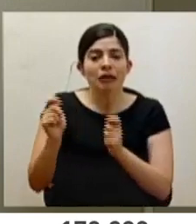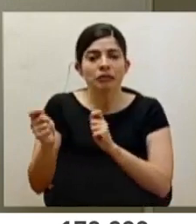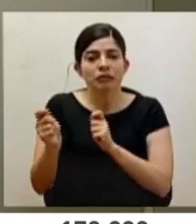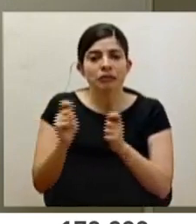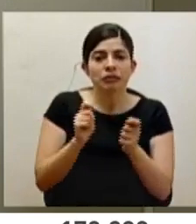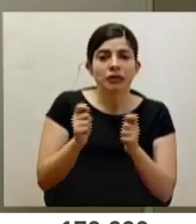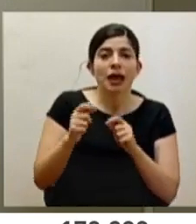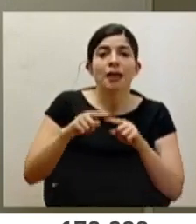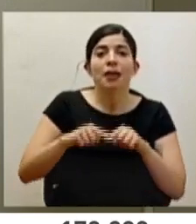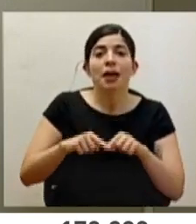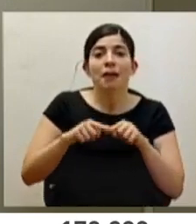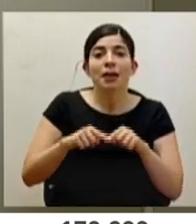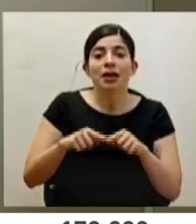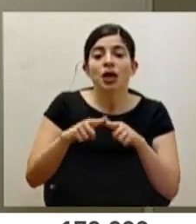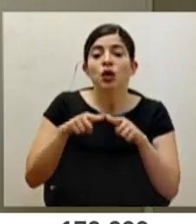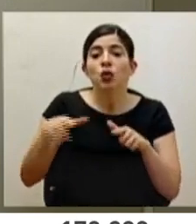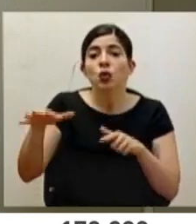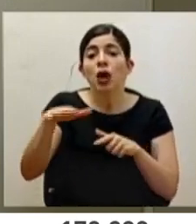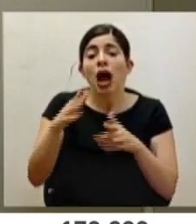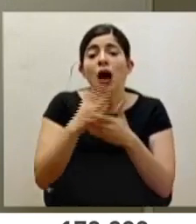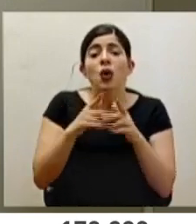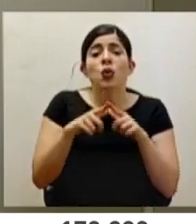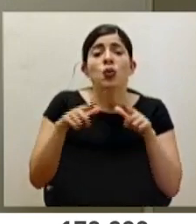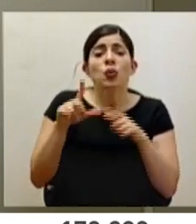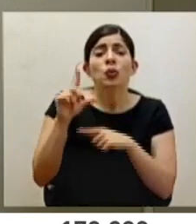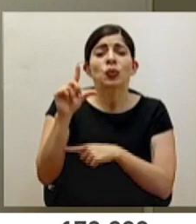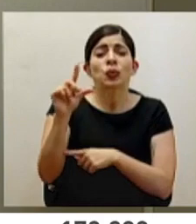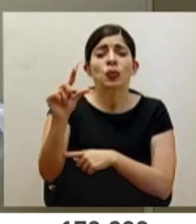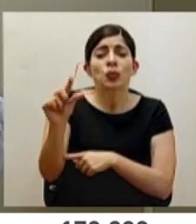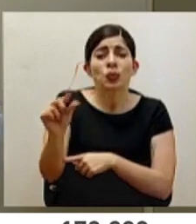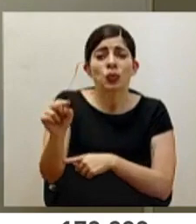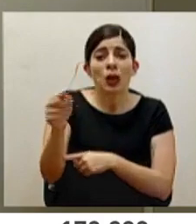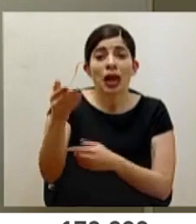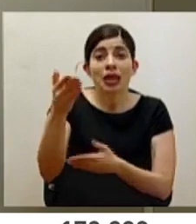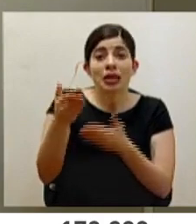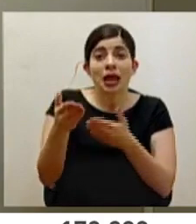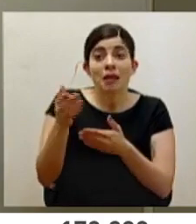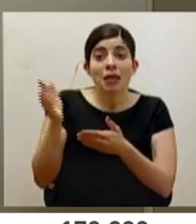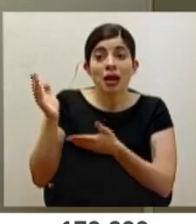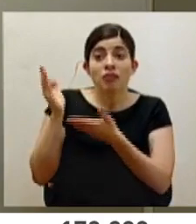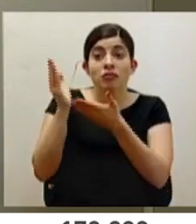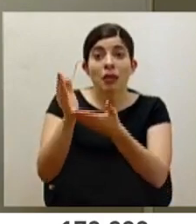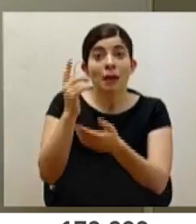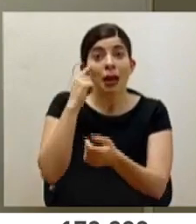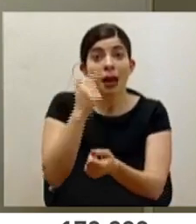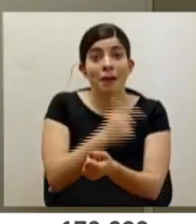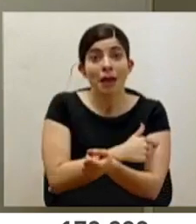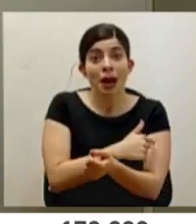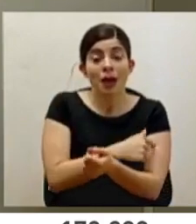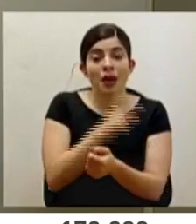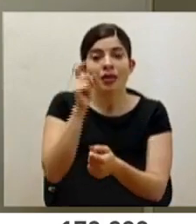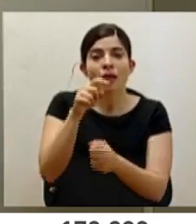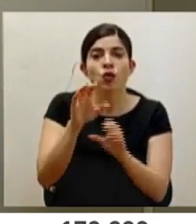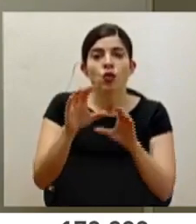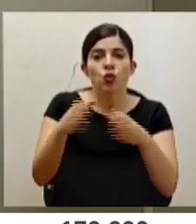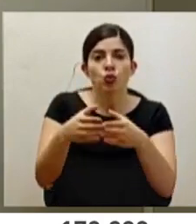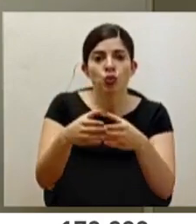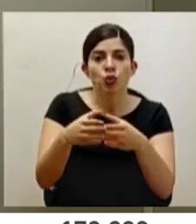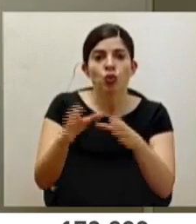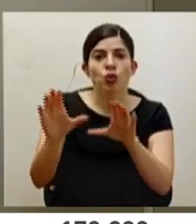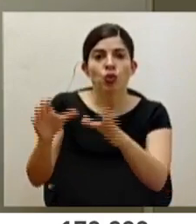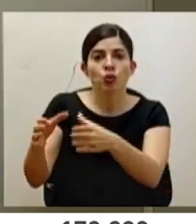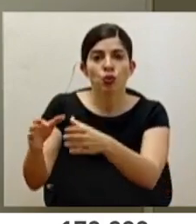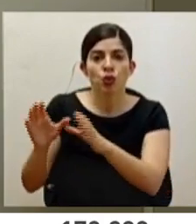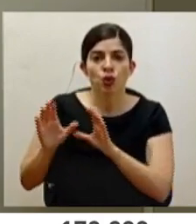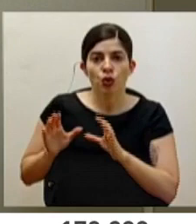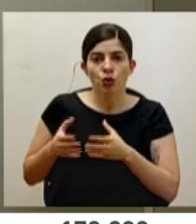dependiendo de las zonas, que hay zonas muy alejadas, donde probablemente cuando se vaya a vacunar, habrá que vacunar por grupos. Este,